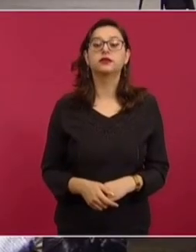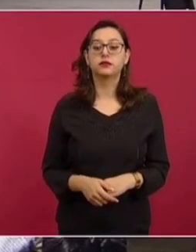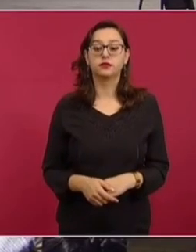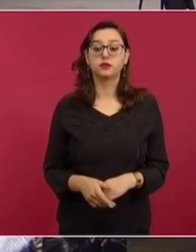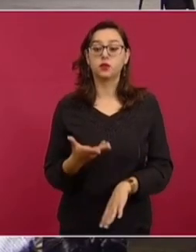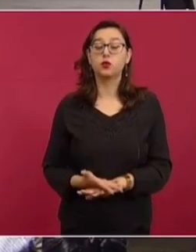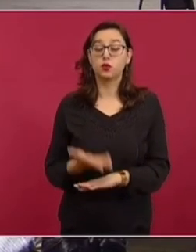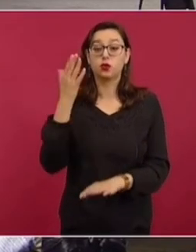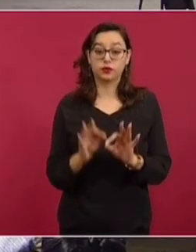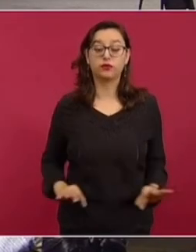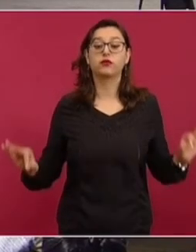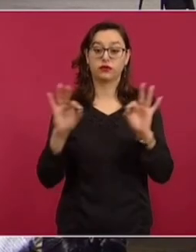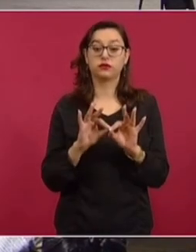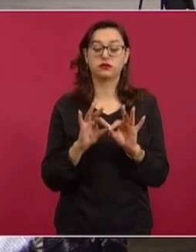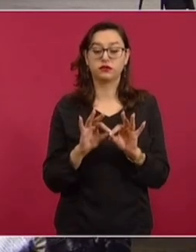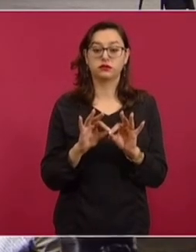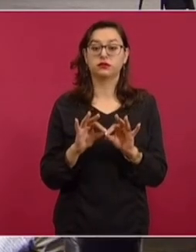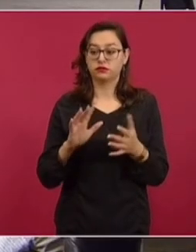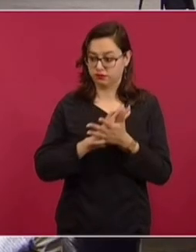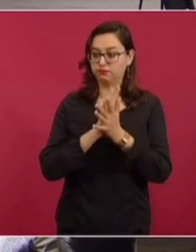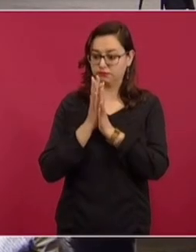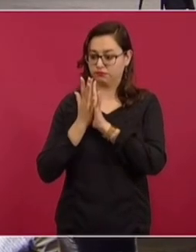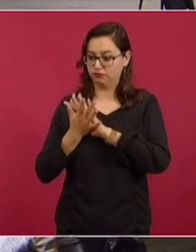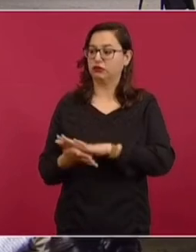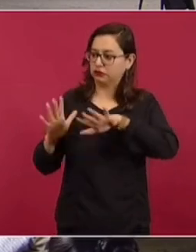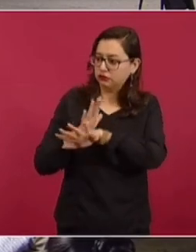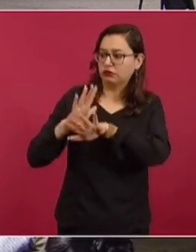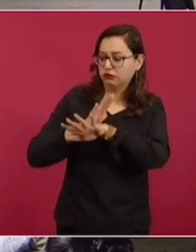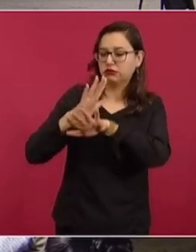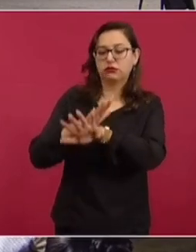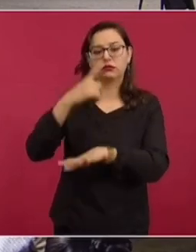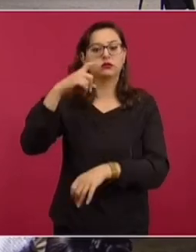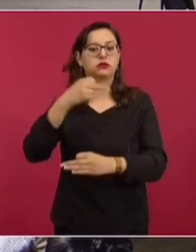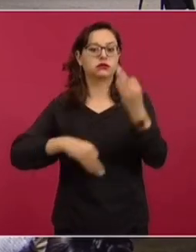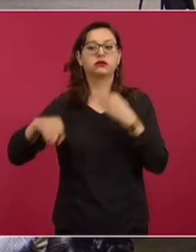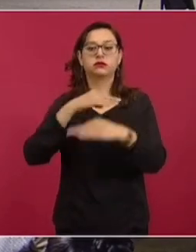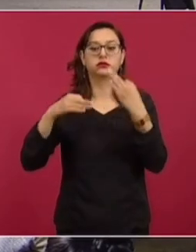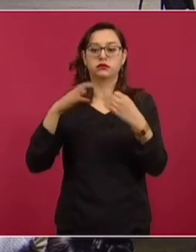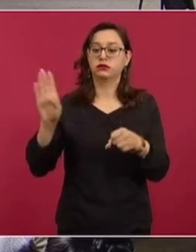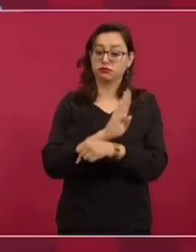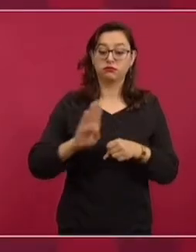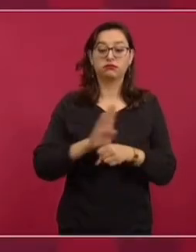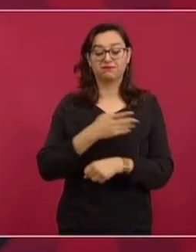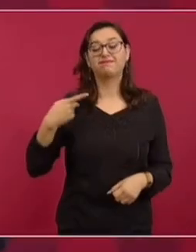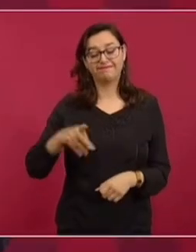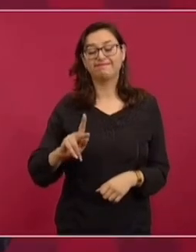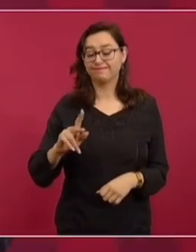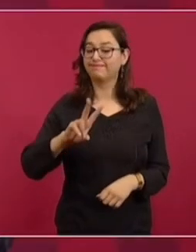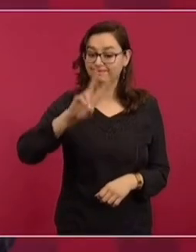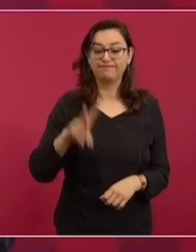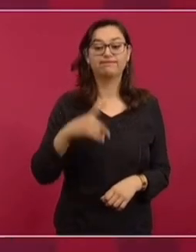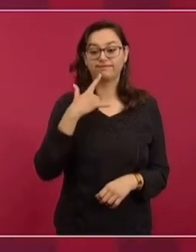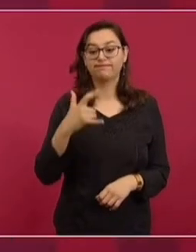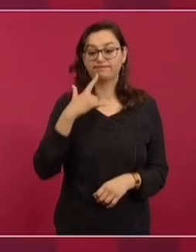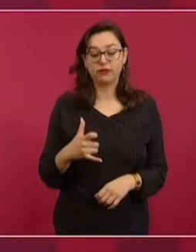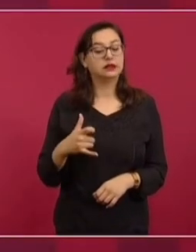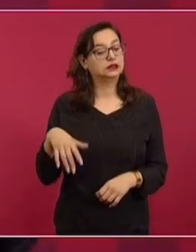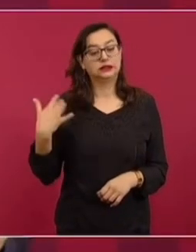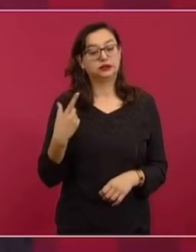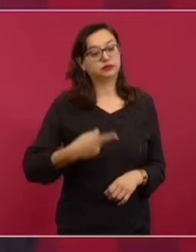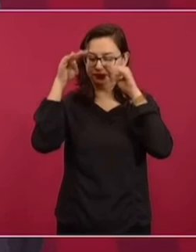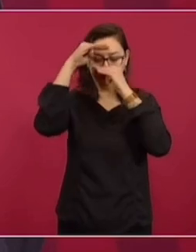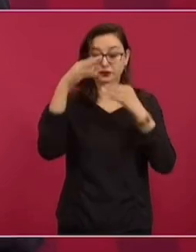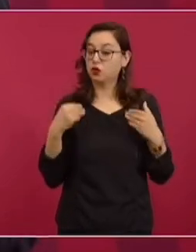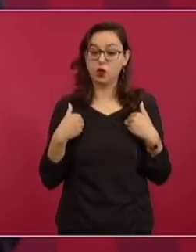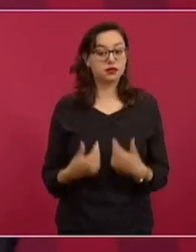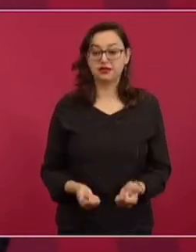Es importante transformar. Y esto es el beneficio de todos. Nada más que cuesta. Trabajo. El que lo internalicen los